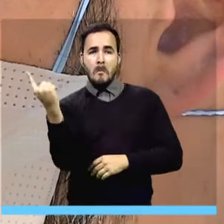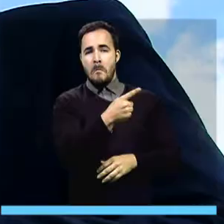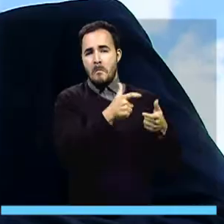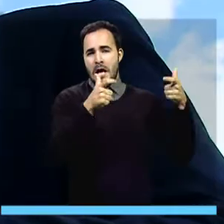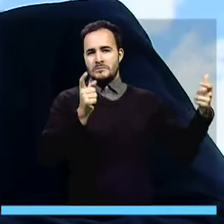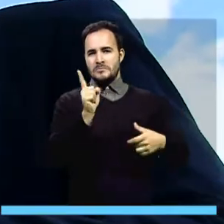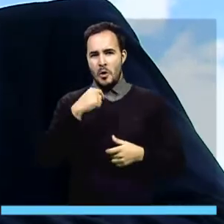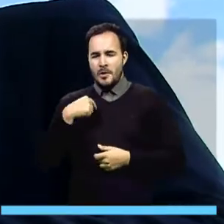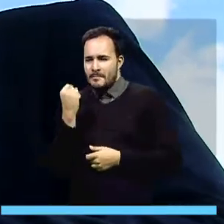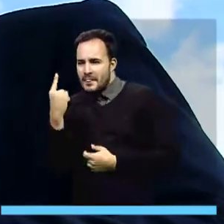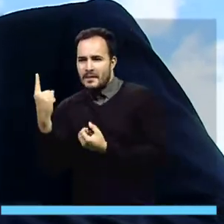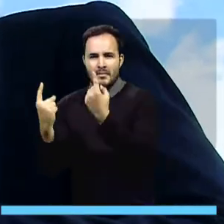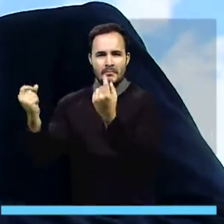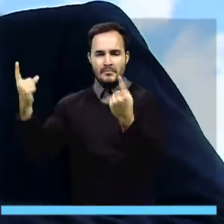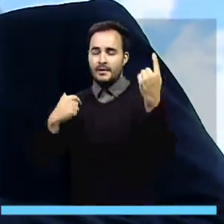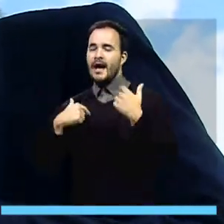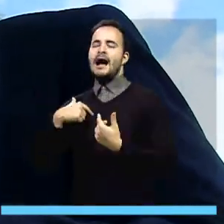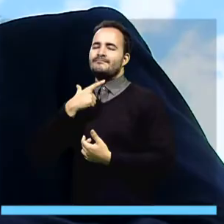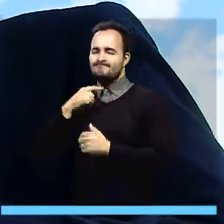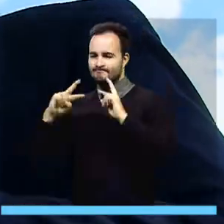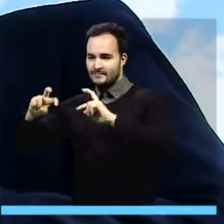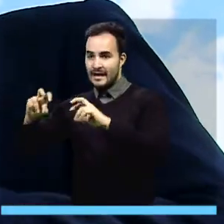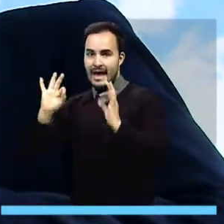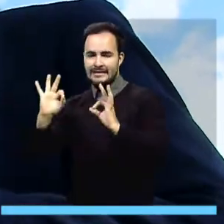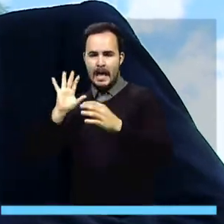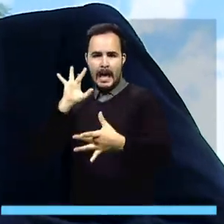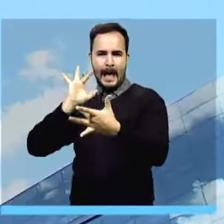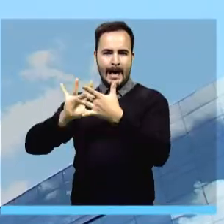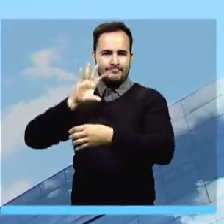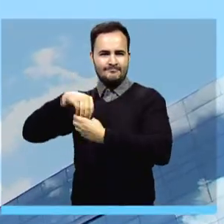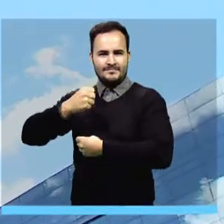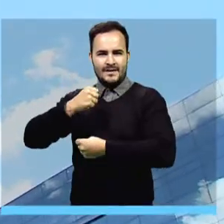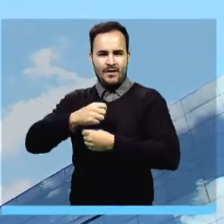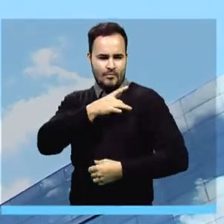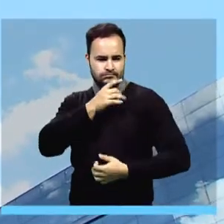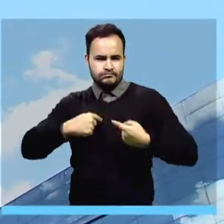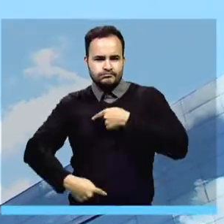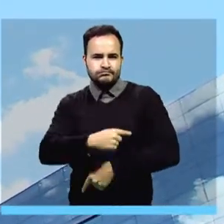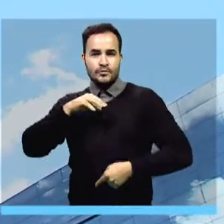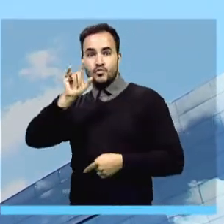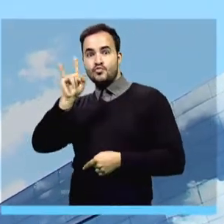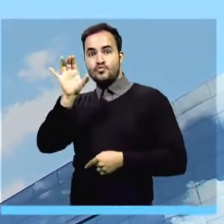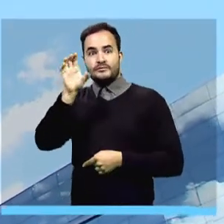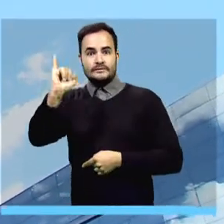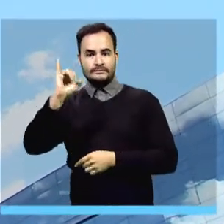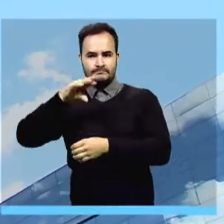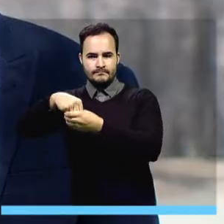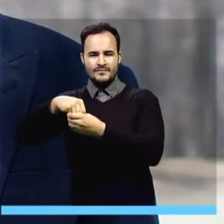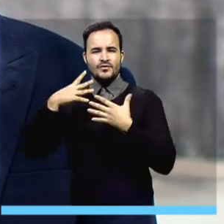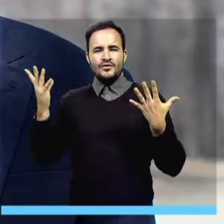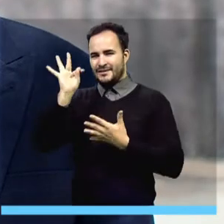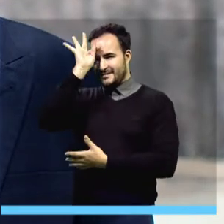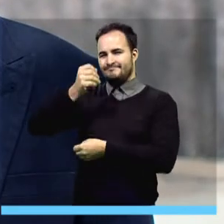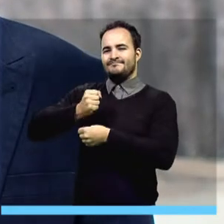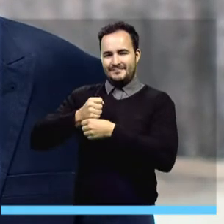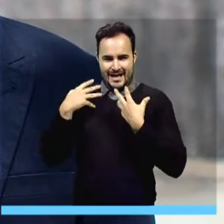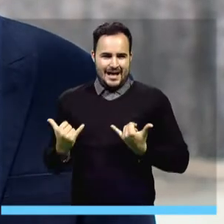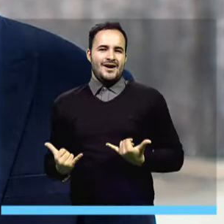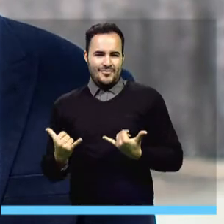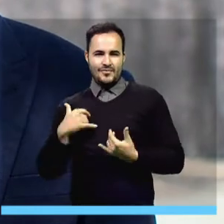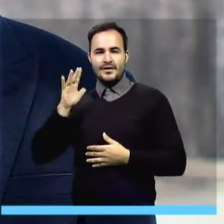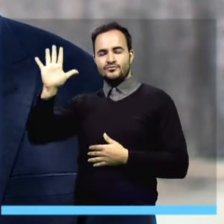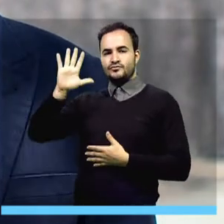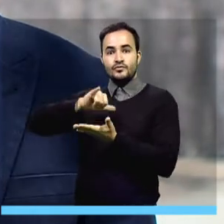esto me ha permitido tener un nicho donde yo trabajo, que es el cuidado intensivo cardiovascular. Actualmente en un hospital llamado Hospital